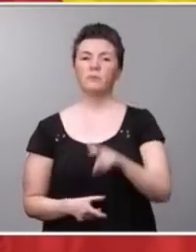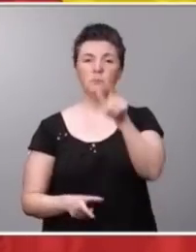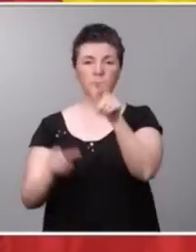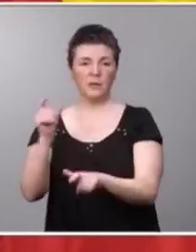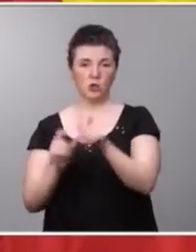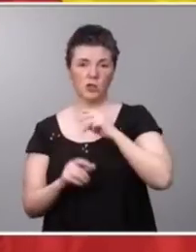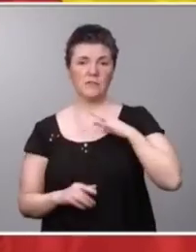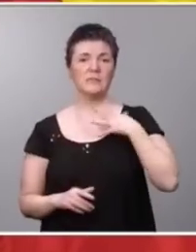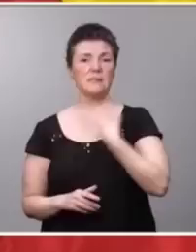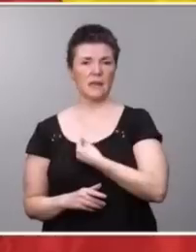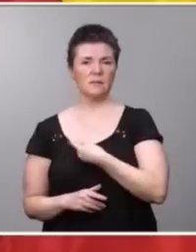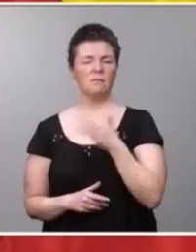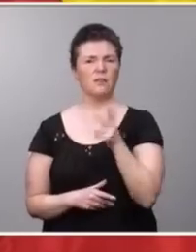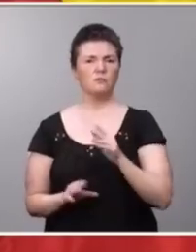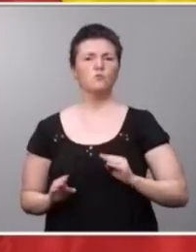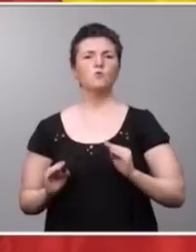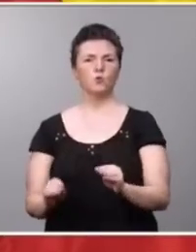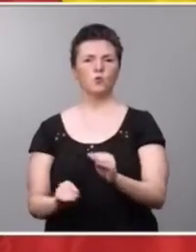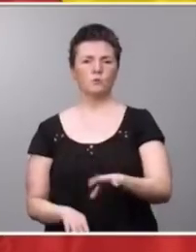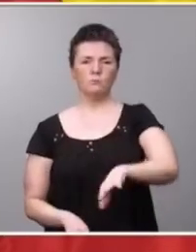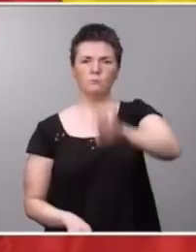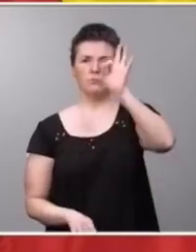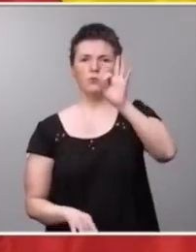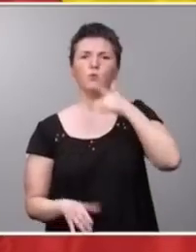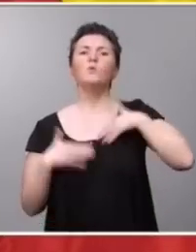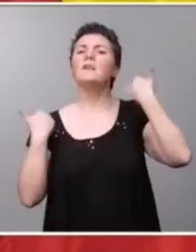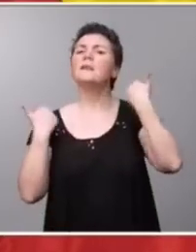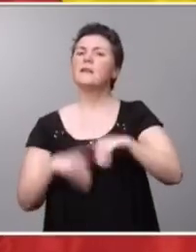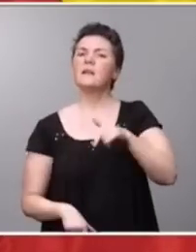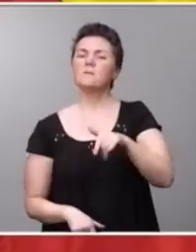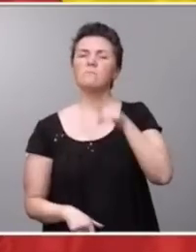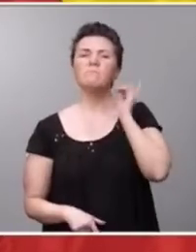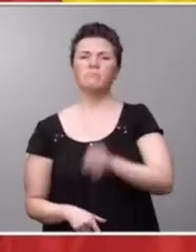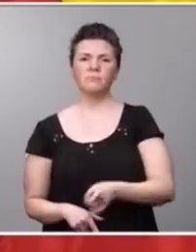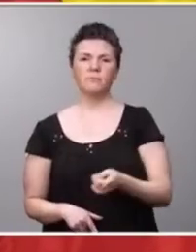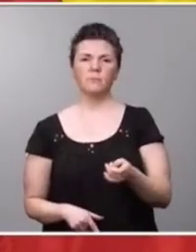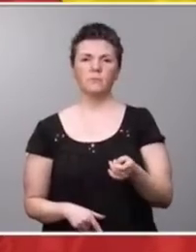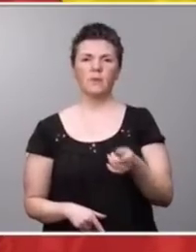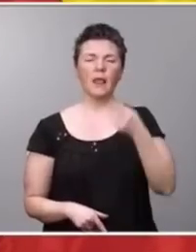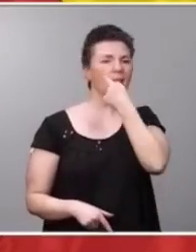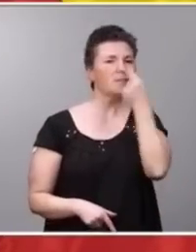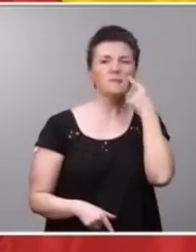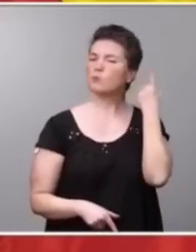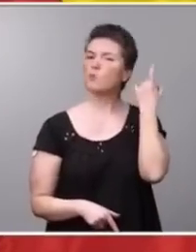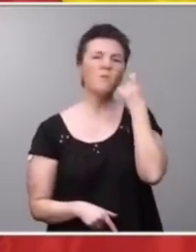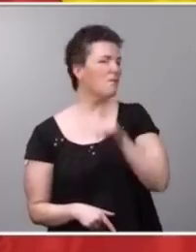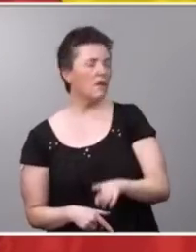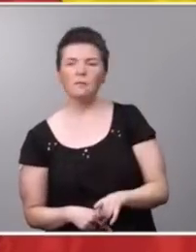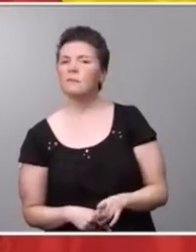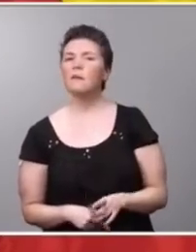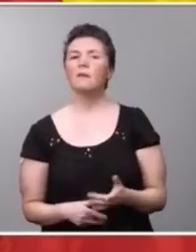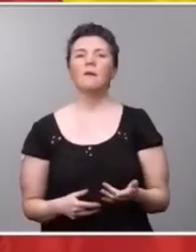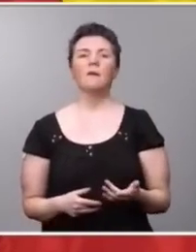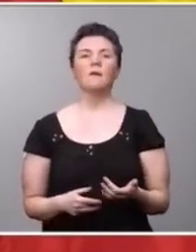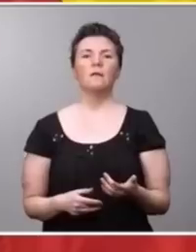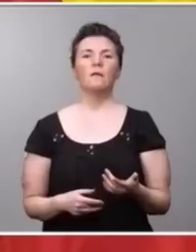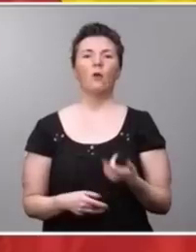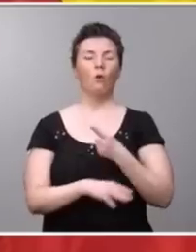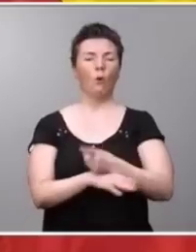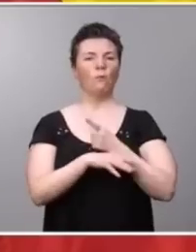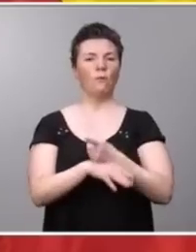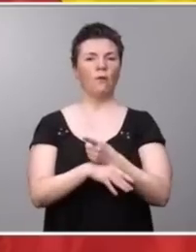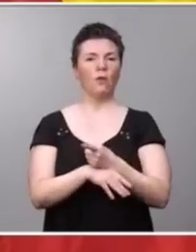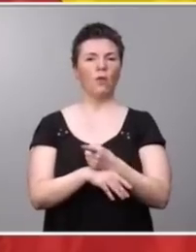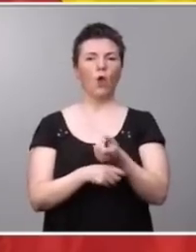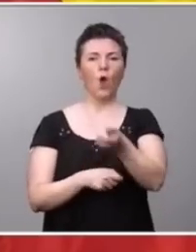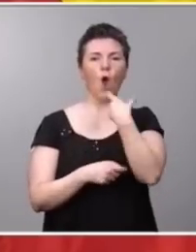su derecho a ser quienes son, sin que medien testigos, sin que medie la obligación de hormonación